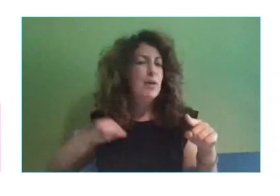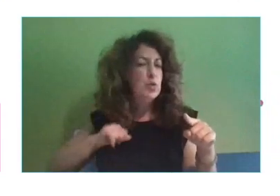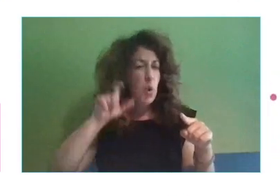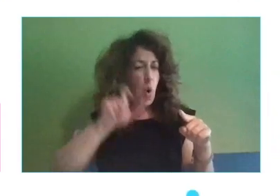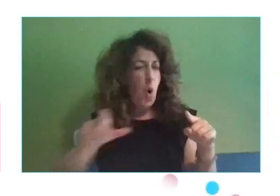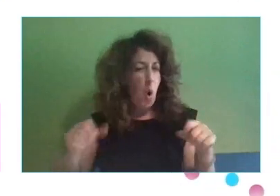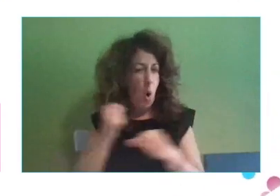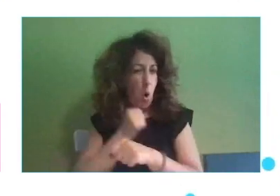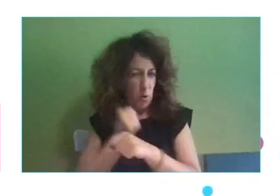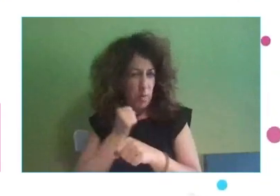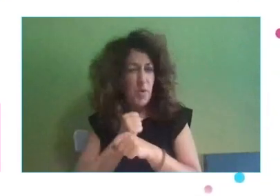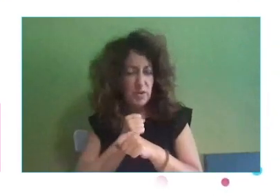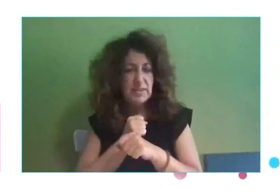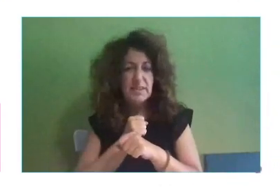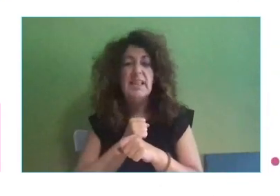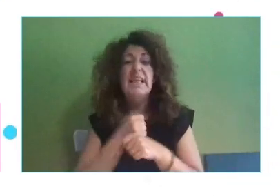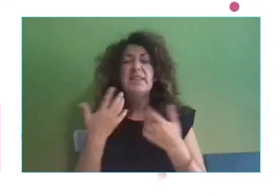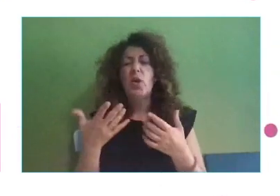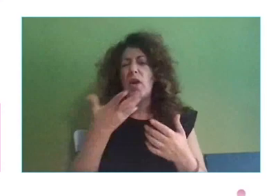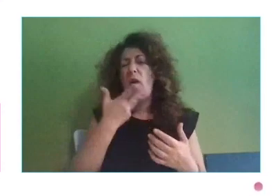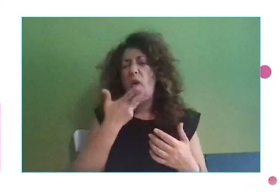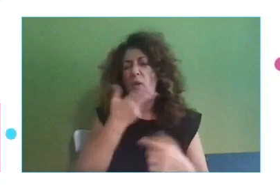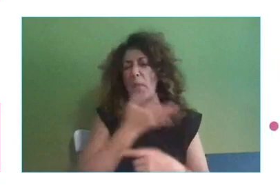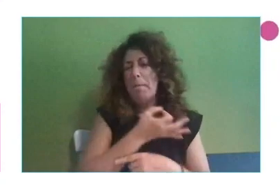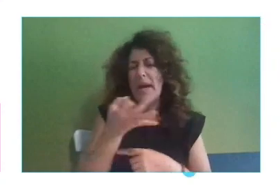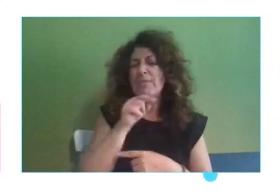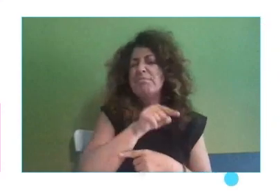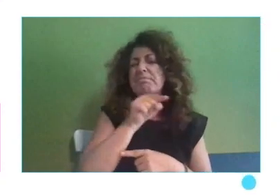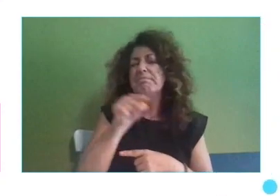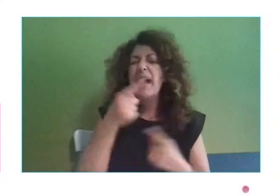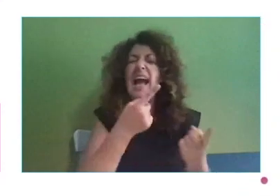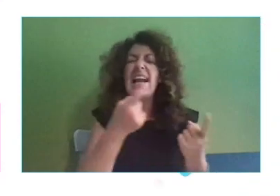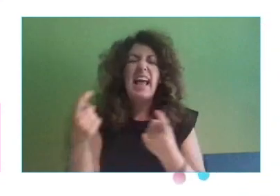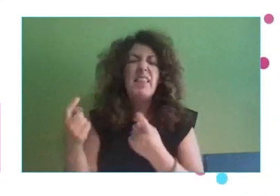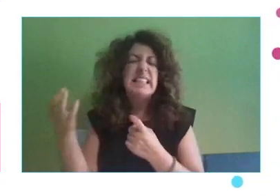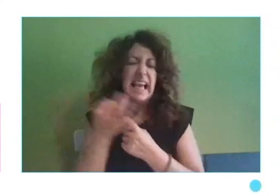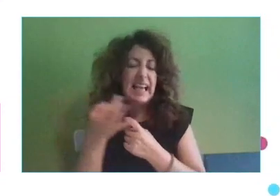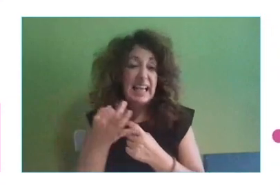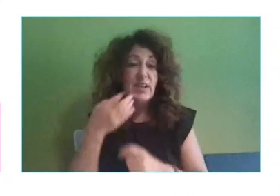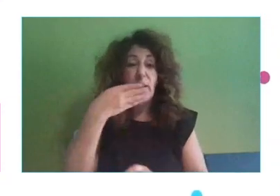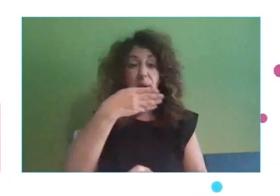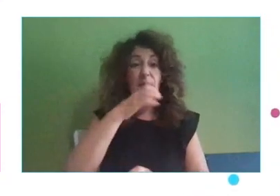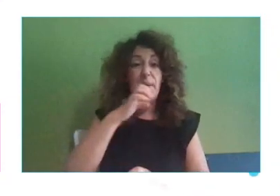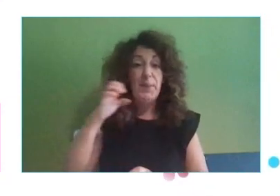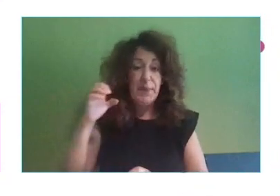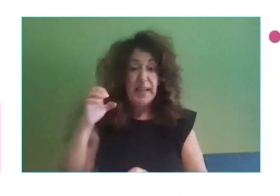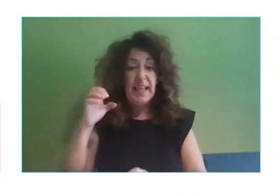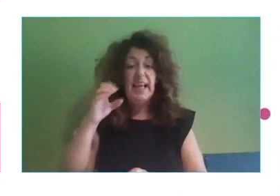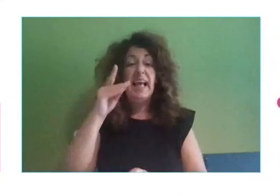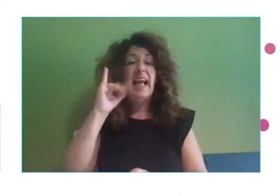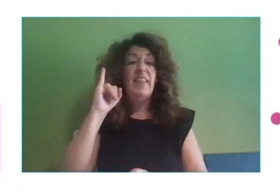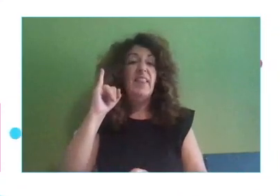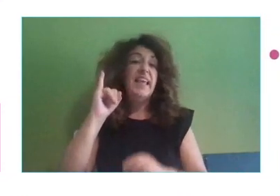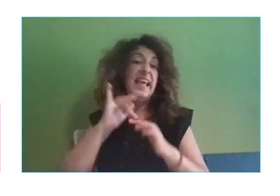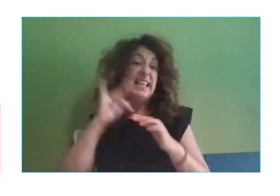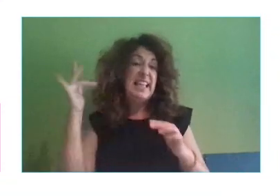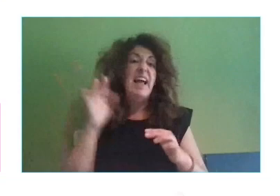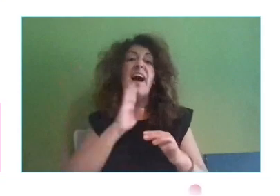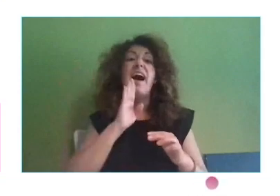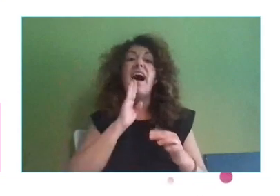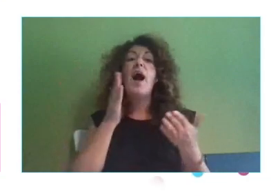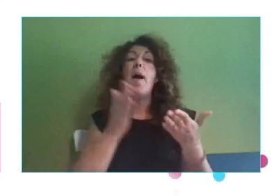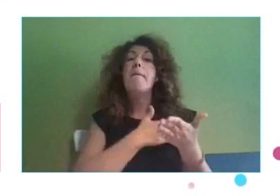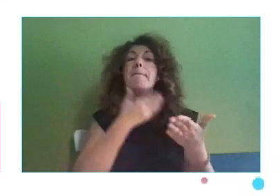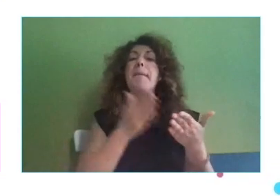las PYMES. Y bueno, y BDigital también es la transformación digital de páginas amarillas. Por eso a lo mejor BDigital no suena